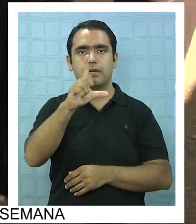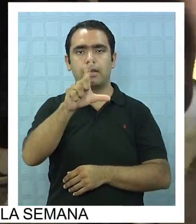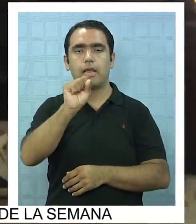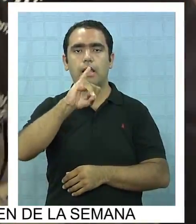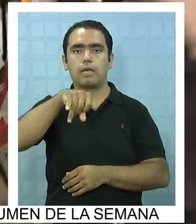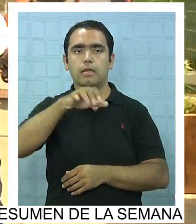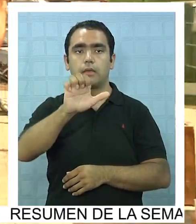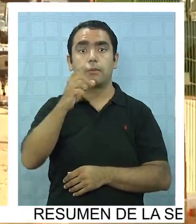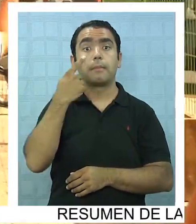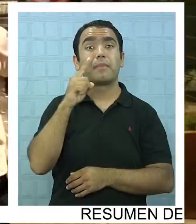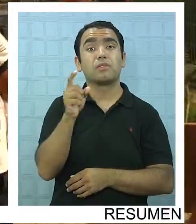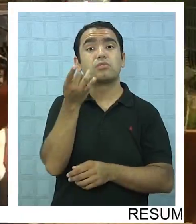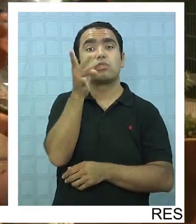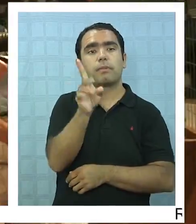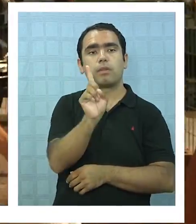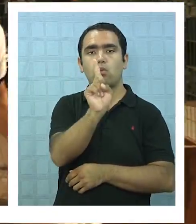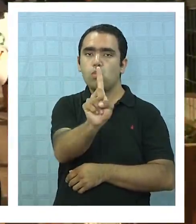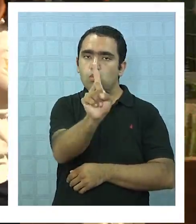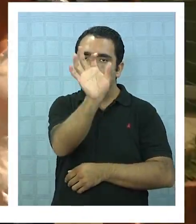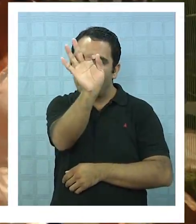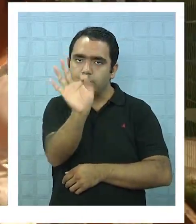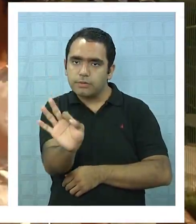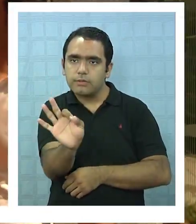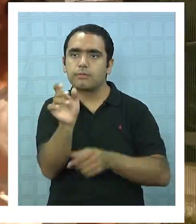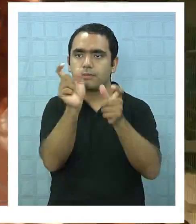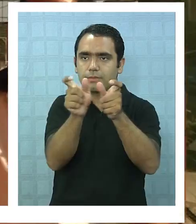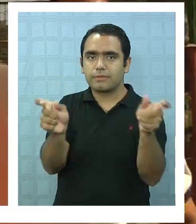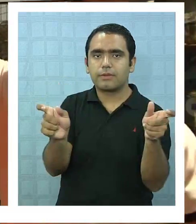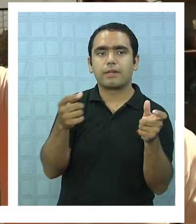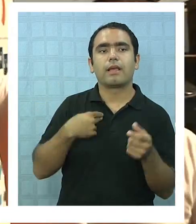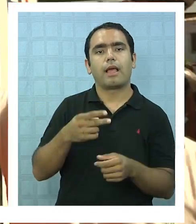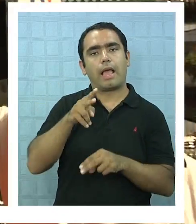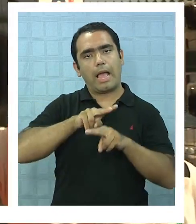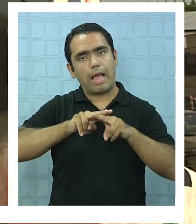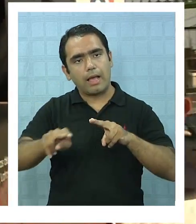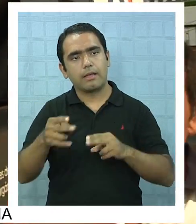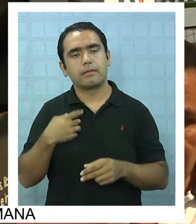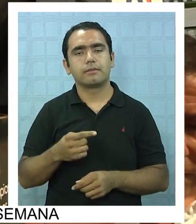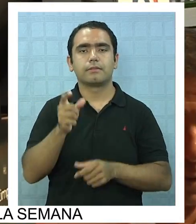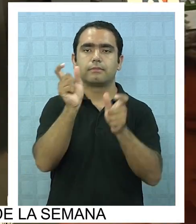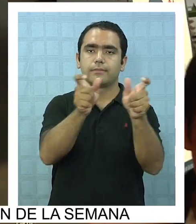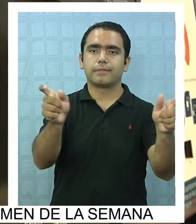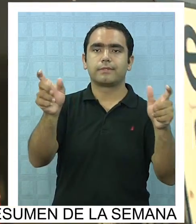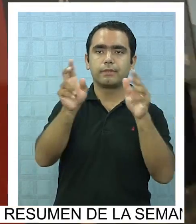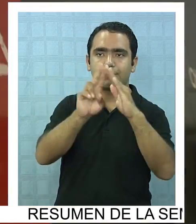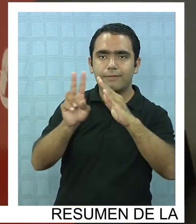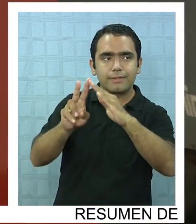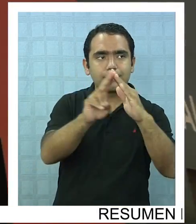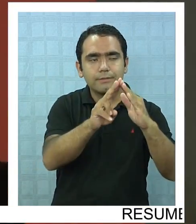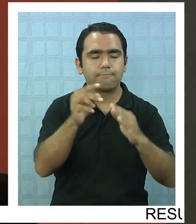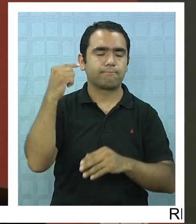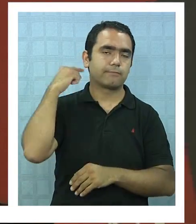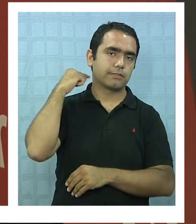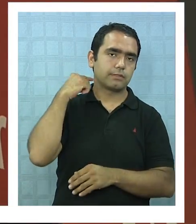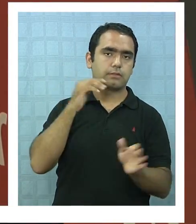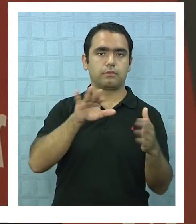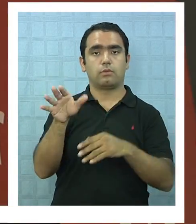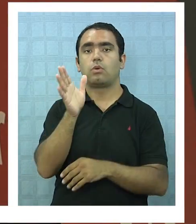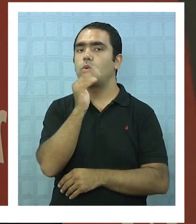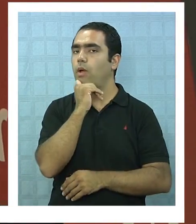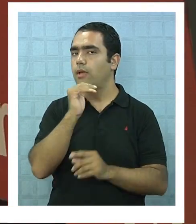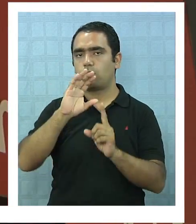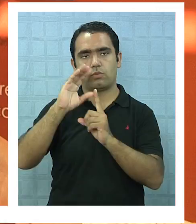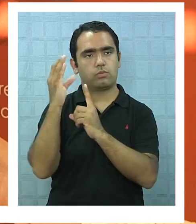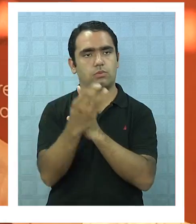utiliza, una tendencia que esperan que cambie con la concientización de los vecinos. No tenemos la cultura de reciclaje,